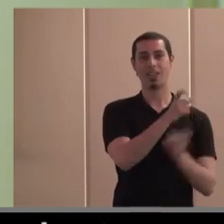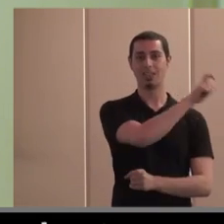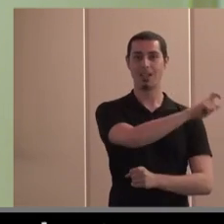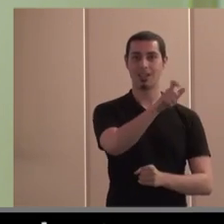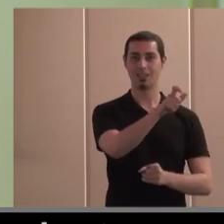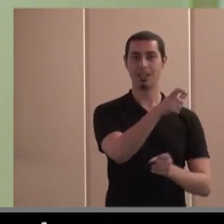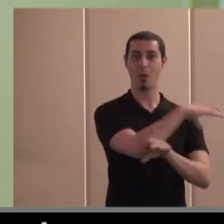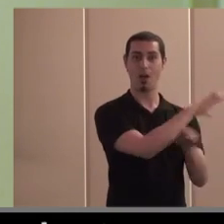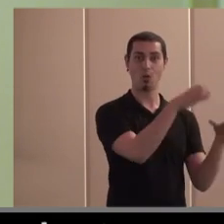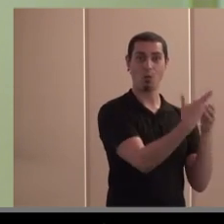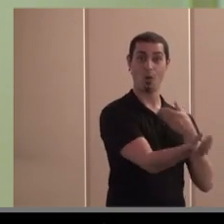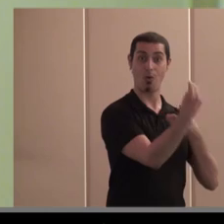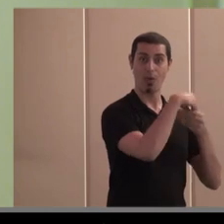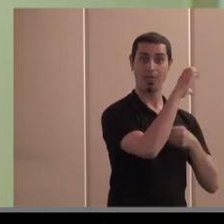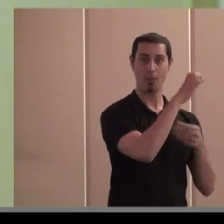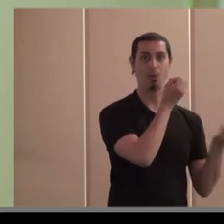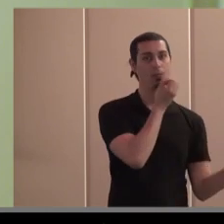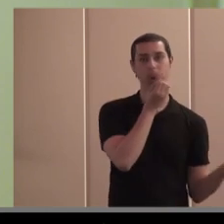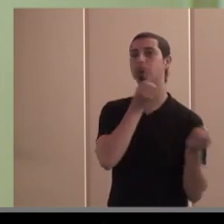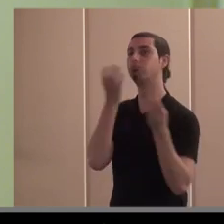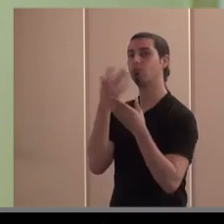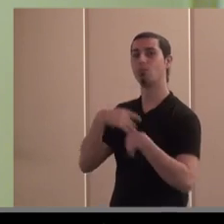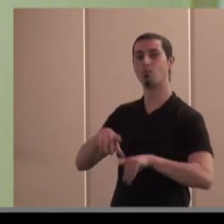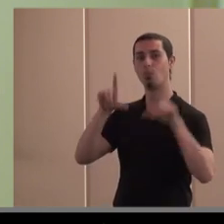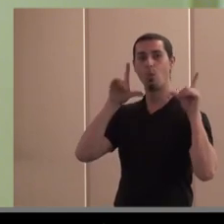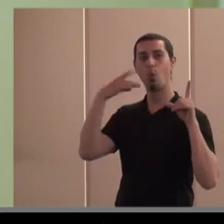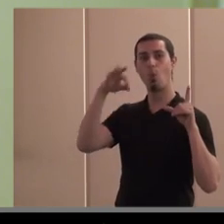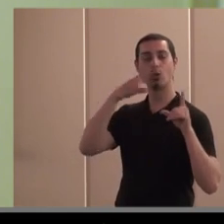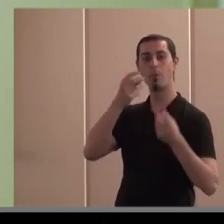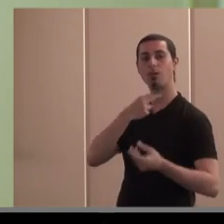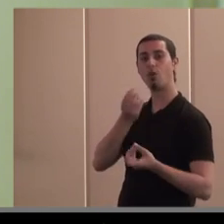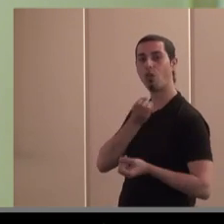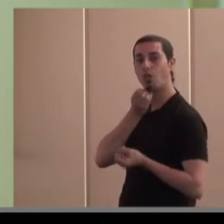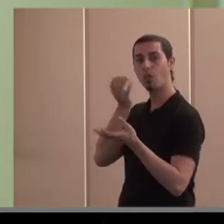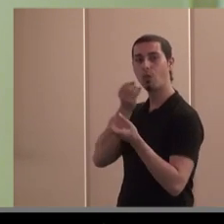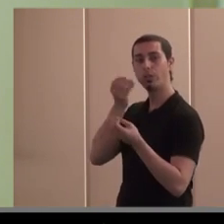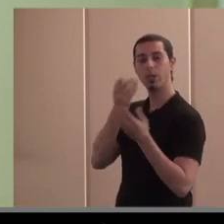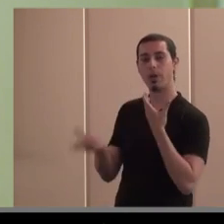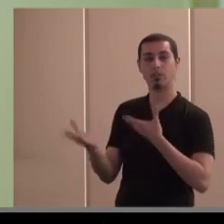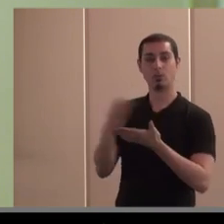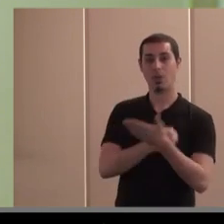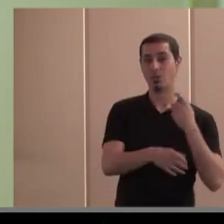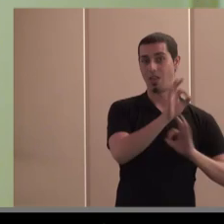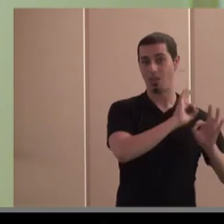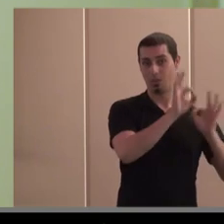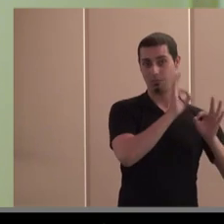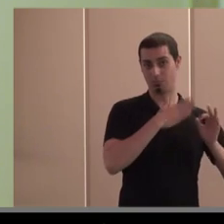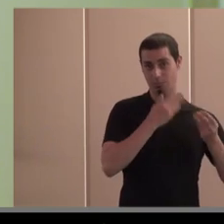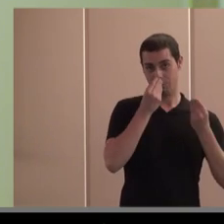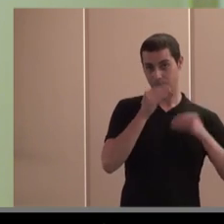legislativas de todo este conjunto empresarial es el portavoz único integrador y vertebrador de todas las organizaciones que representa